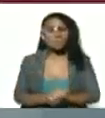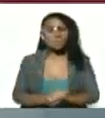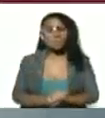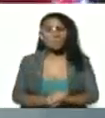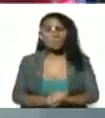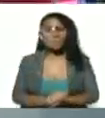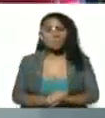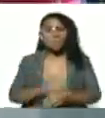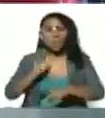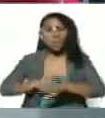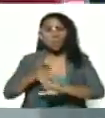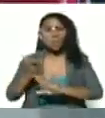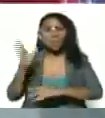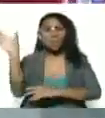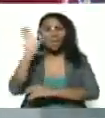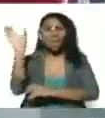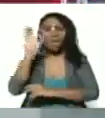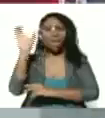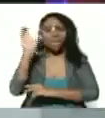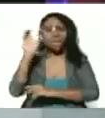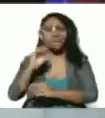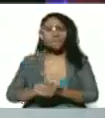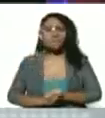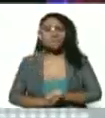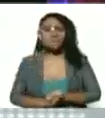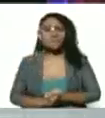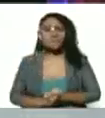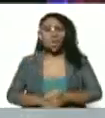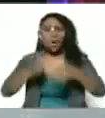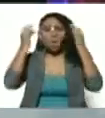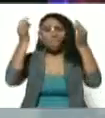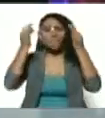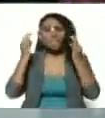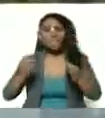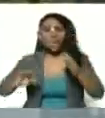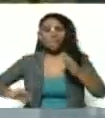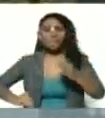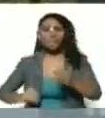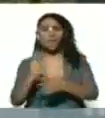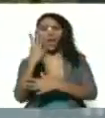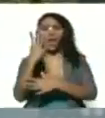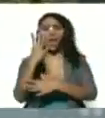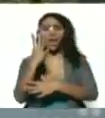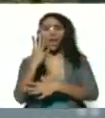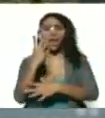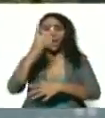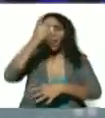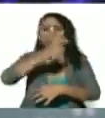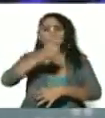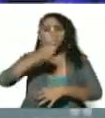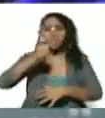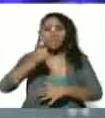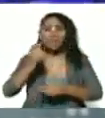Porque Caracas oficialmente la fundan los conquistadores